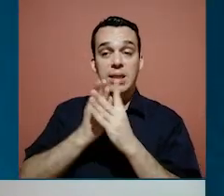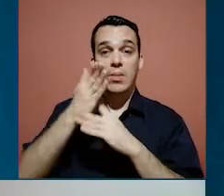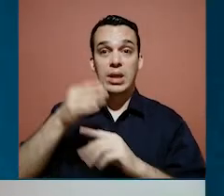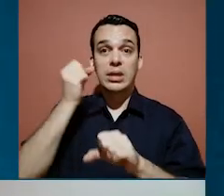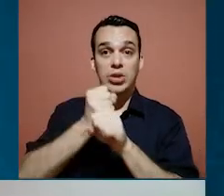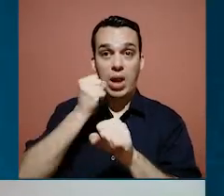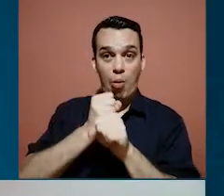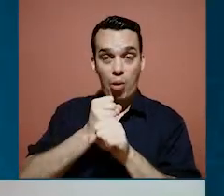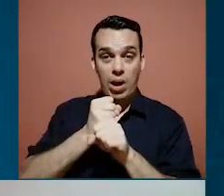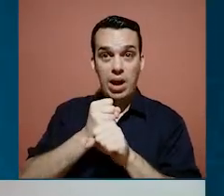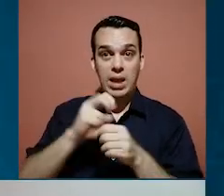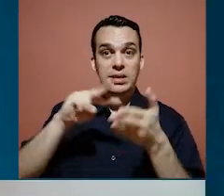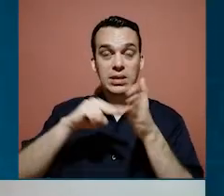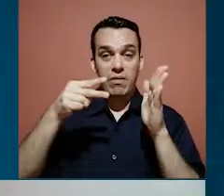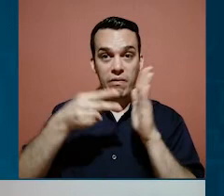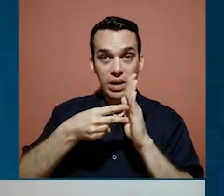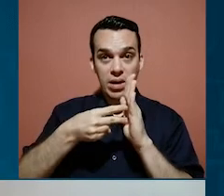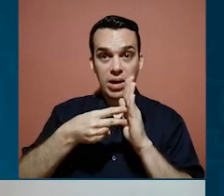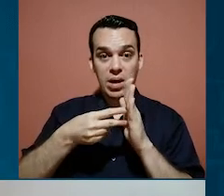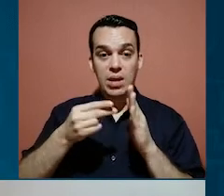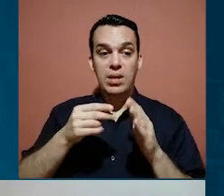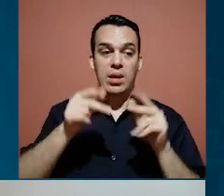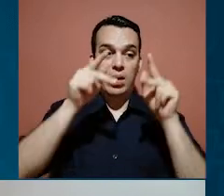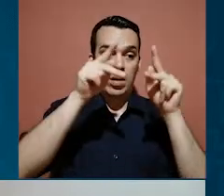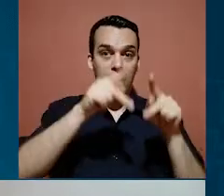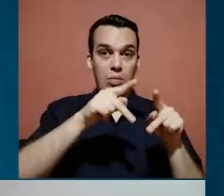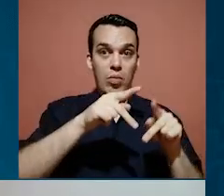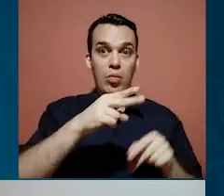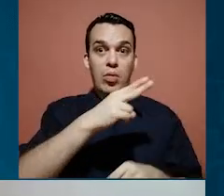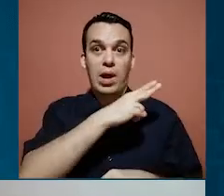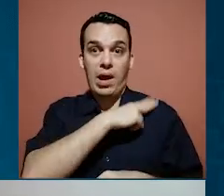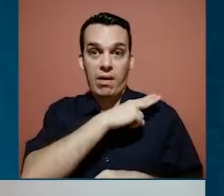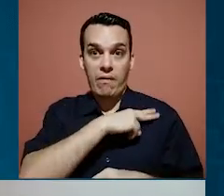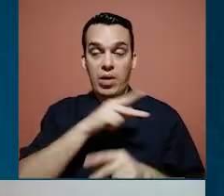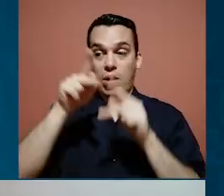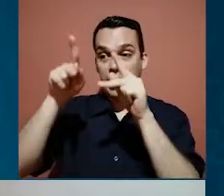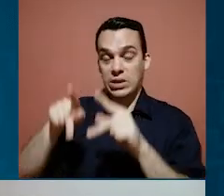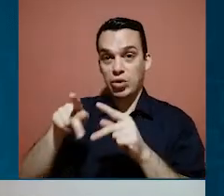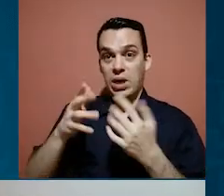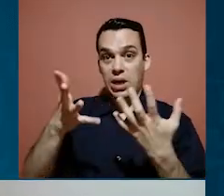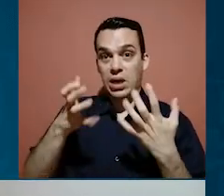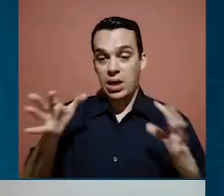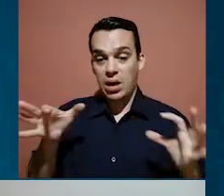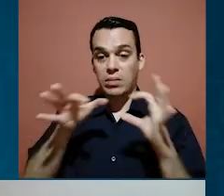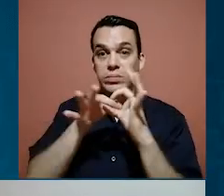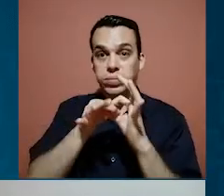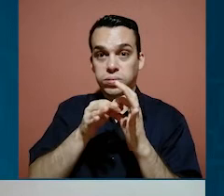intermediación laboral, ¿verdad?, que significa la intermediación entre un patrono y una persona que quiera